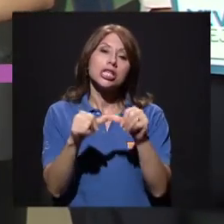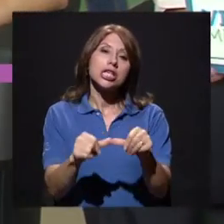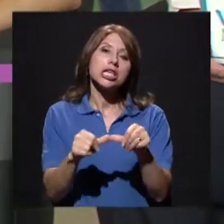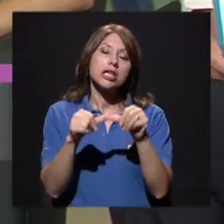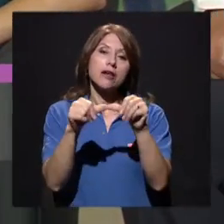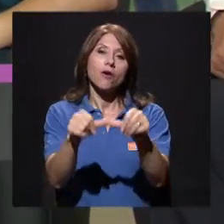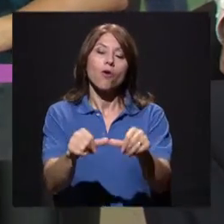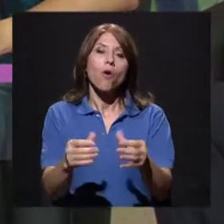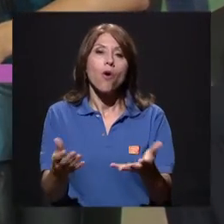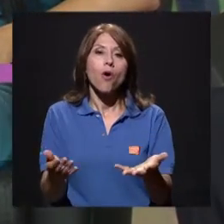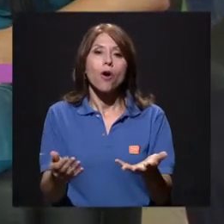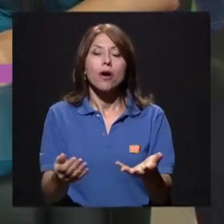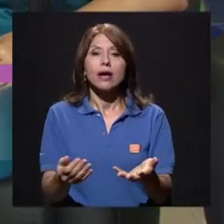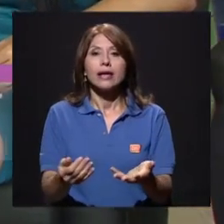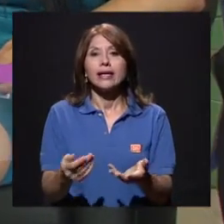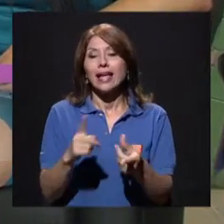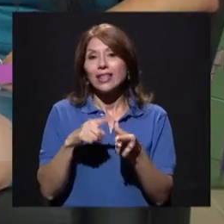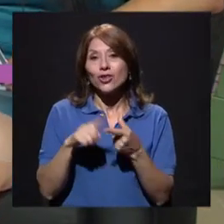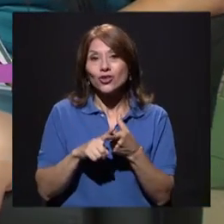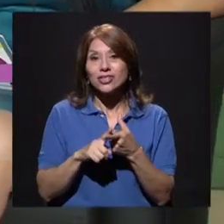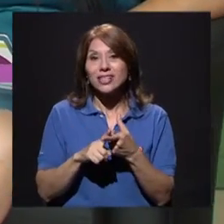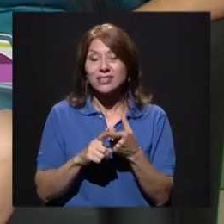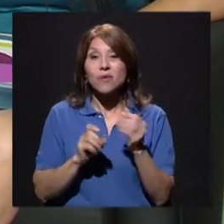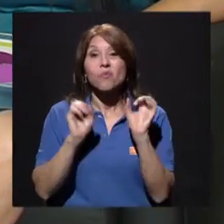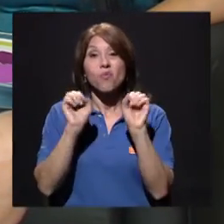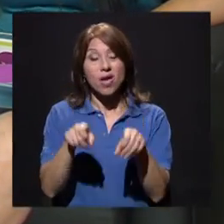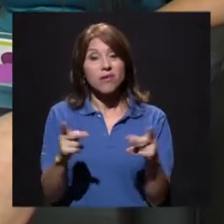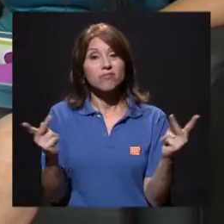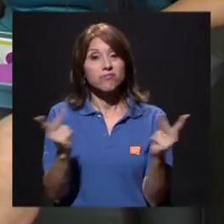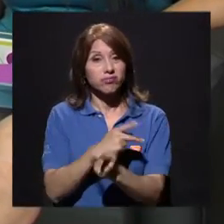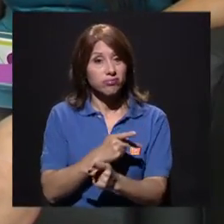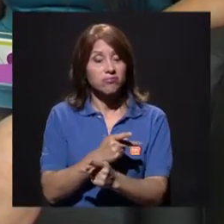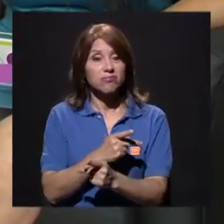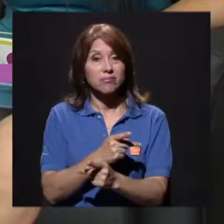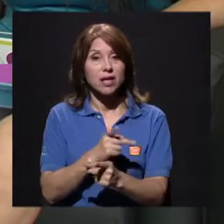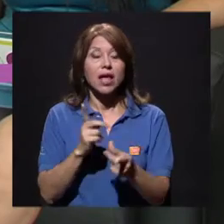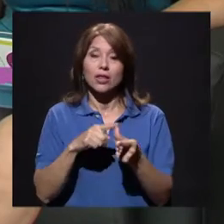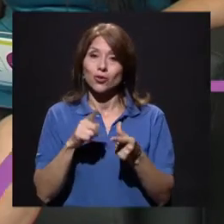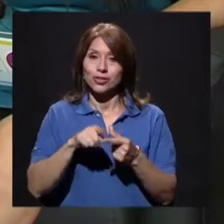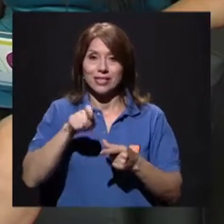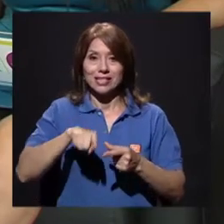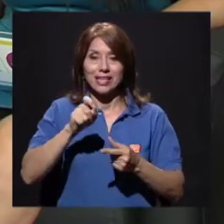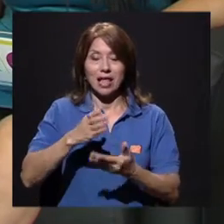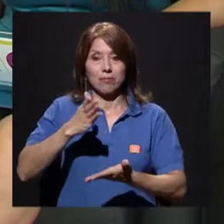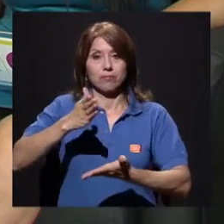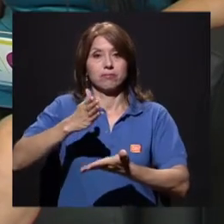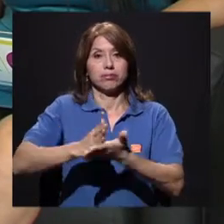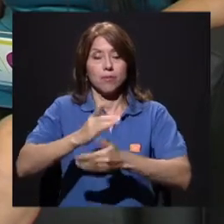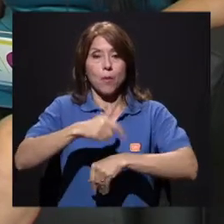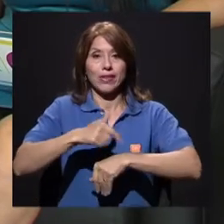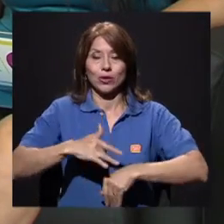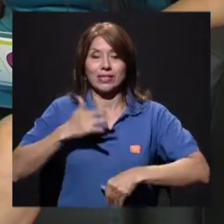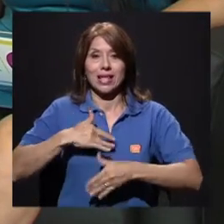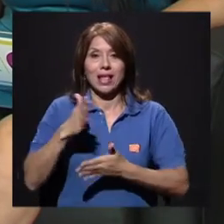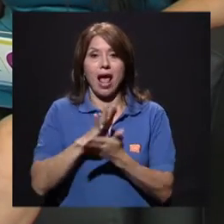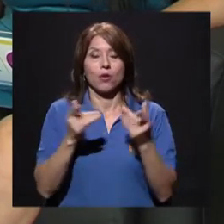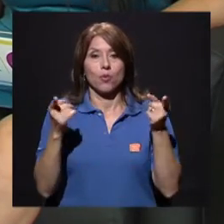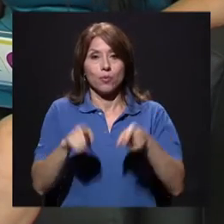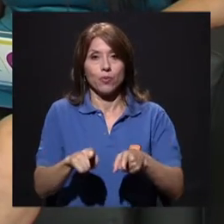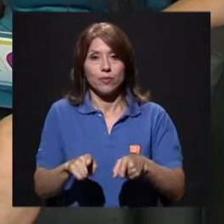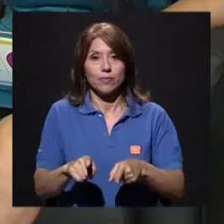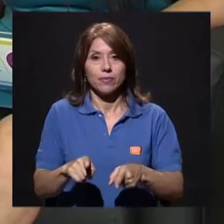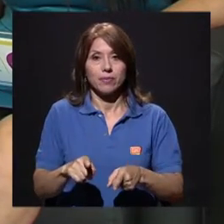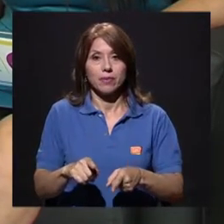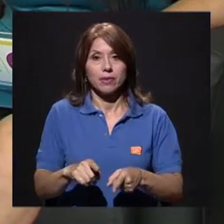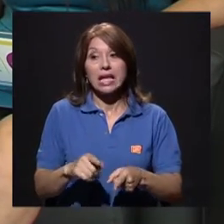que incurrir más en la lesión, ¿verdad? Entonces necesitamos detenernos en ese momento, ¿verdad?